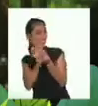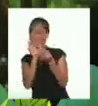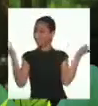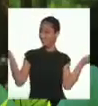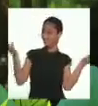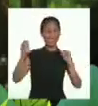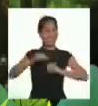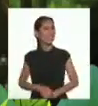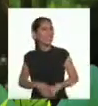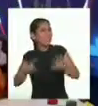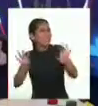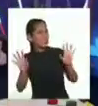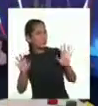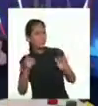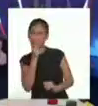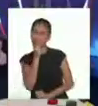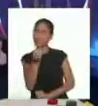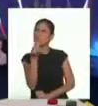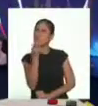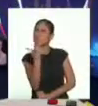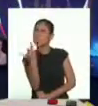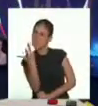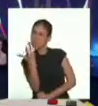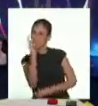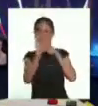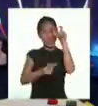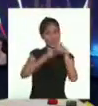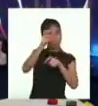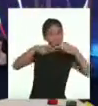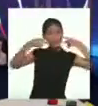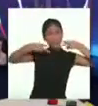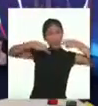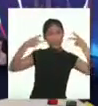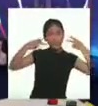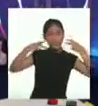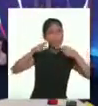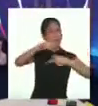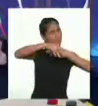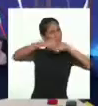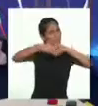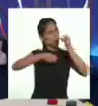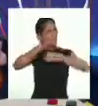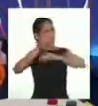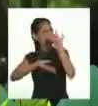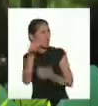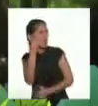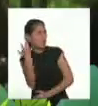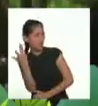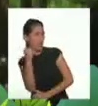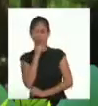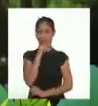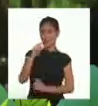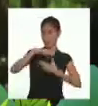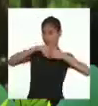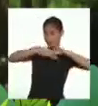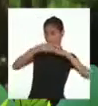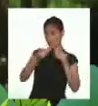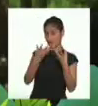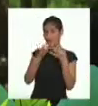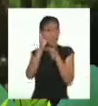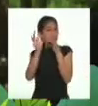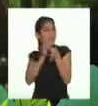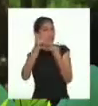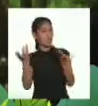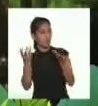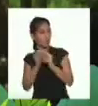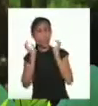¡Exacto! ¿Y por qué creen que las personas de la Amazonía cuentan esta leyenda? Creo que esta leyenda trata